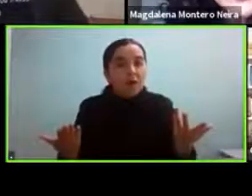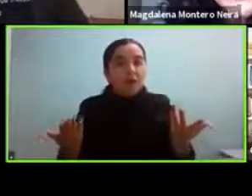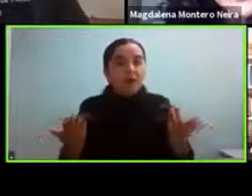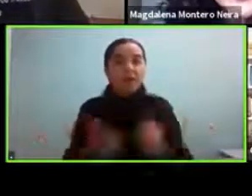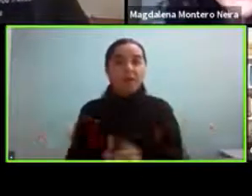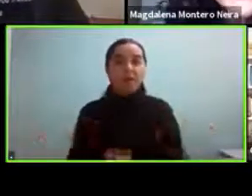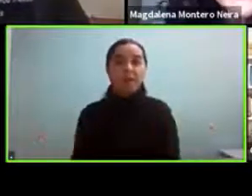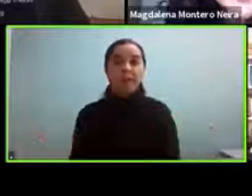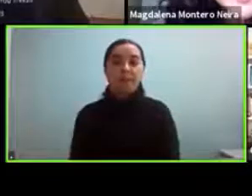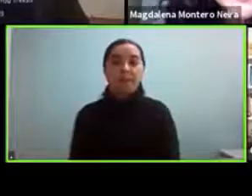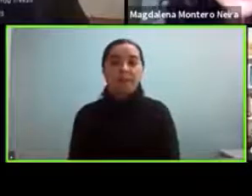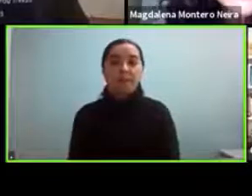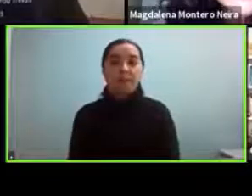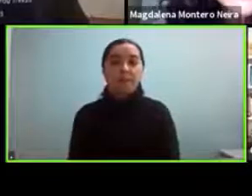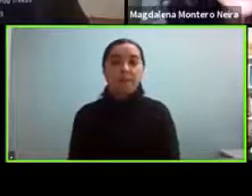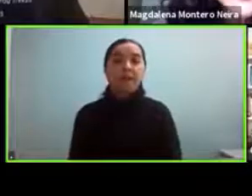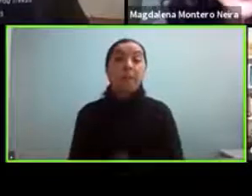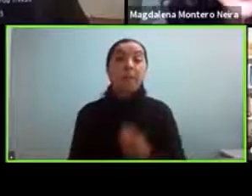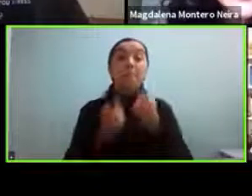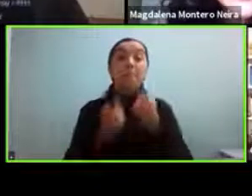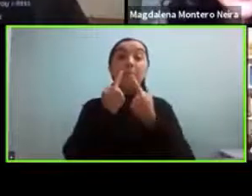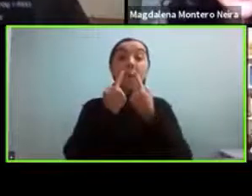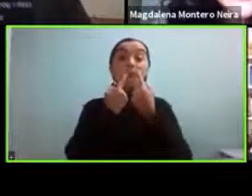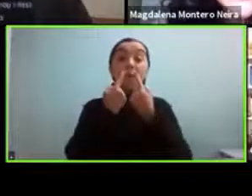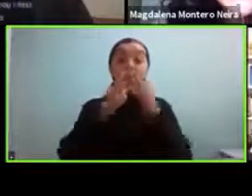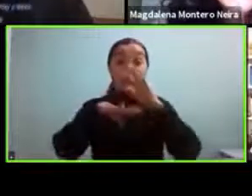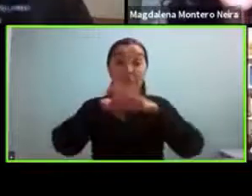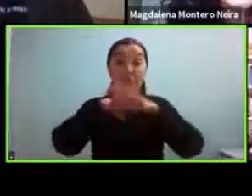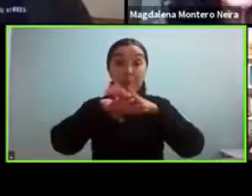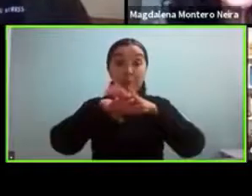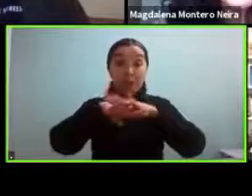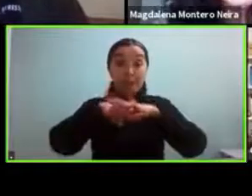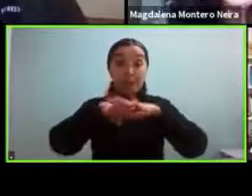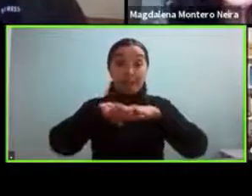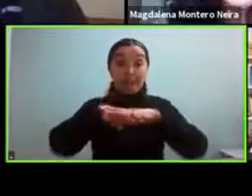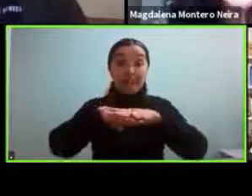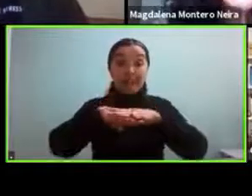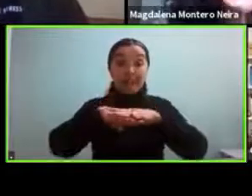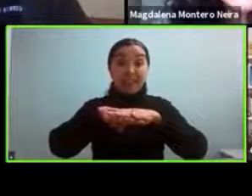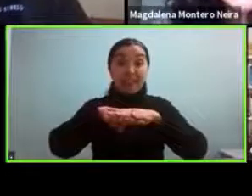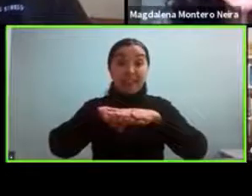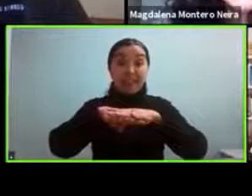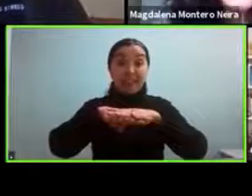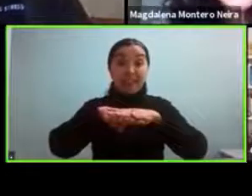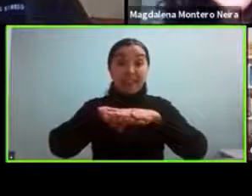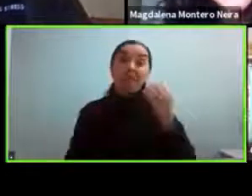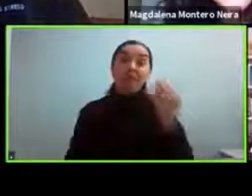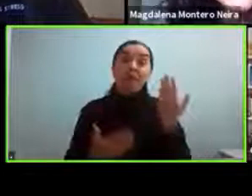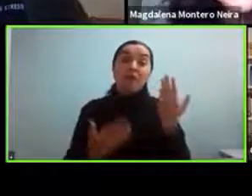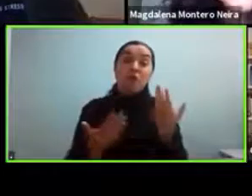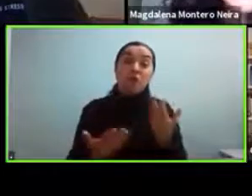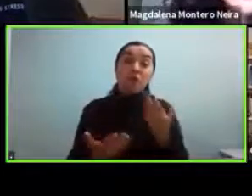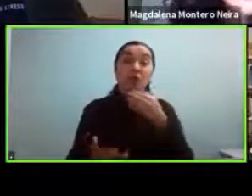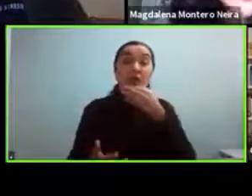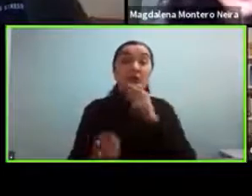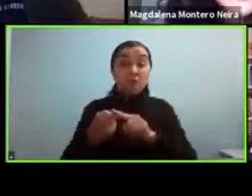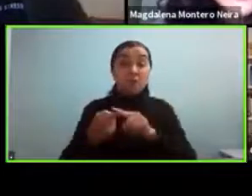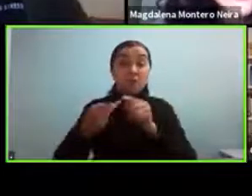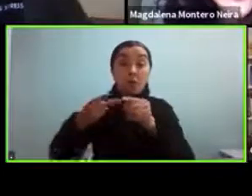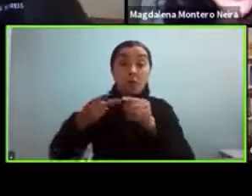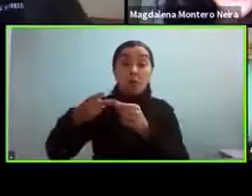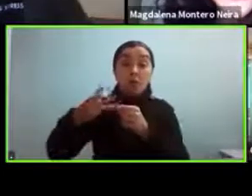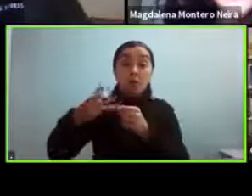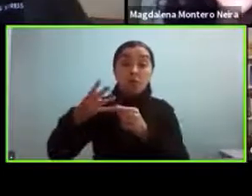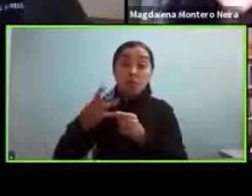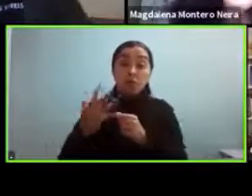la pregunta es por las clases de matemáticas sí bueno y todavía cuento con los dedos para dar